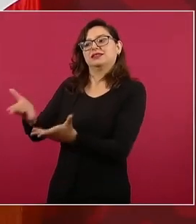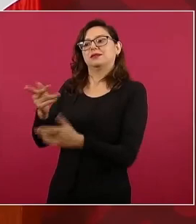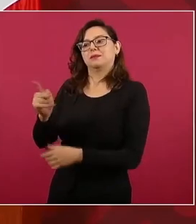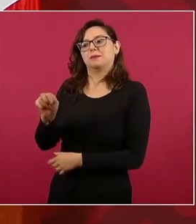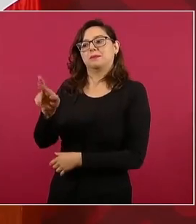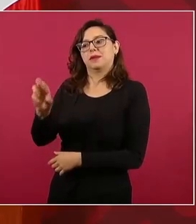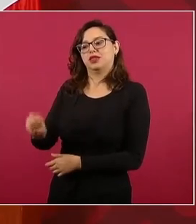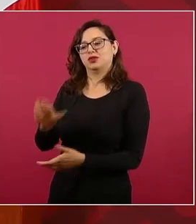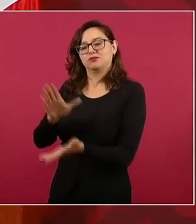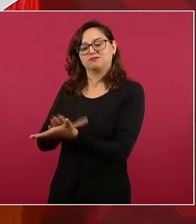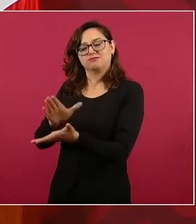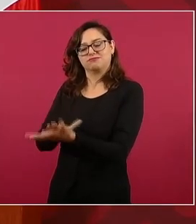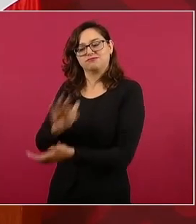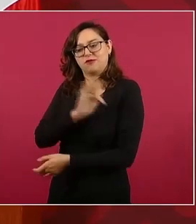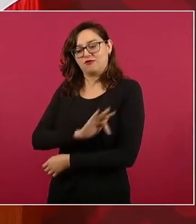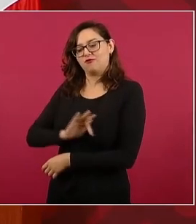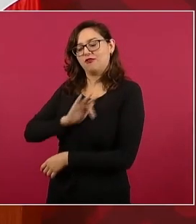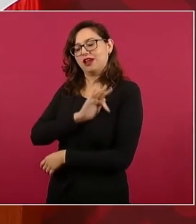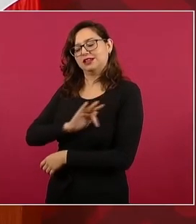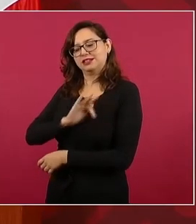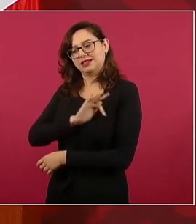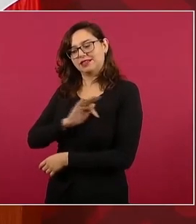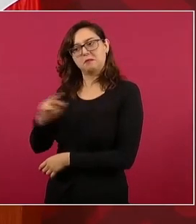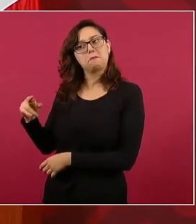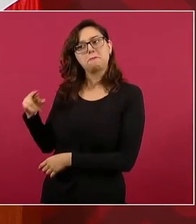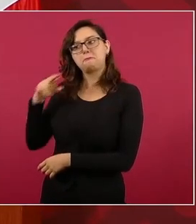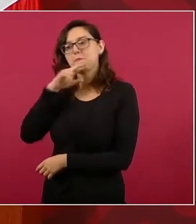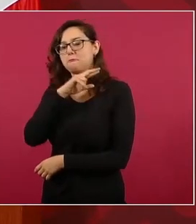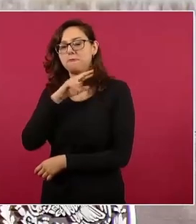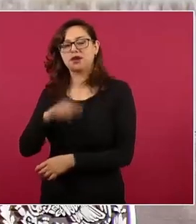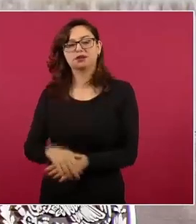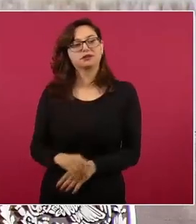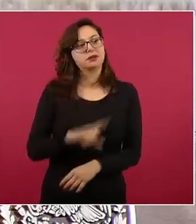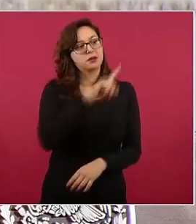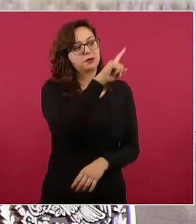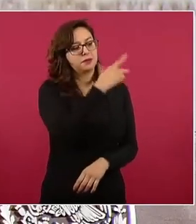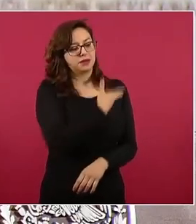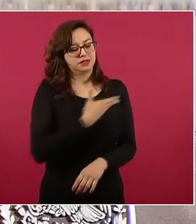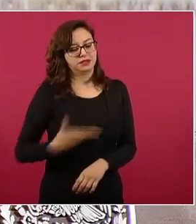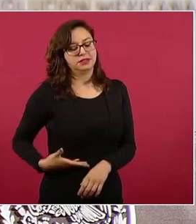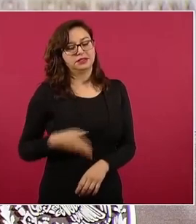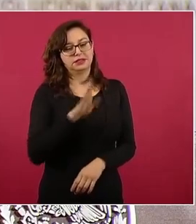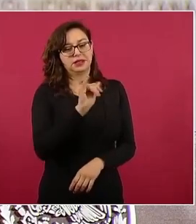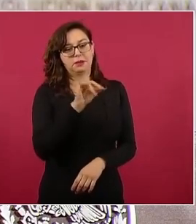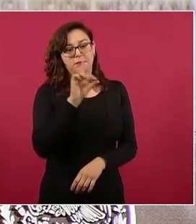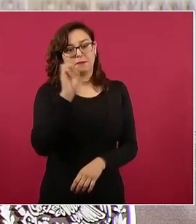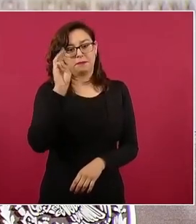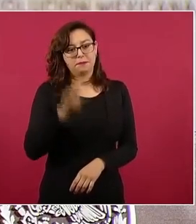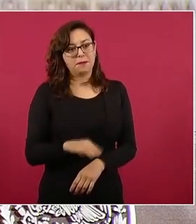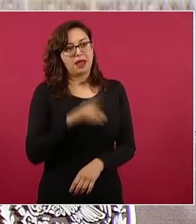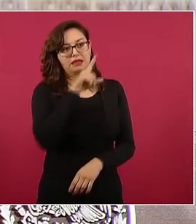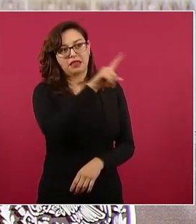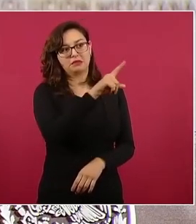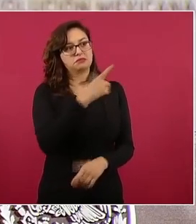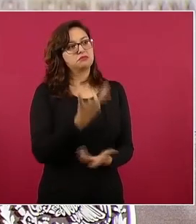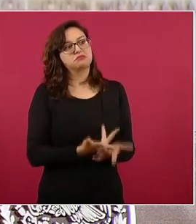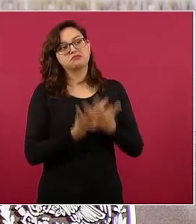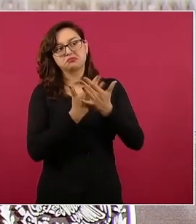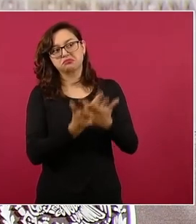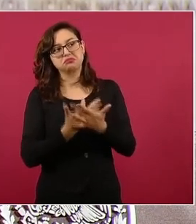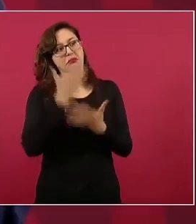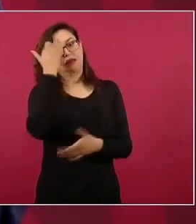Gustavo Petro si me tardé para felicitar al presidente Biden son cosas distintas